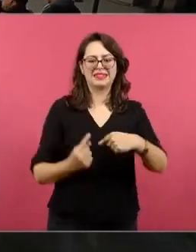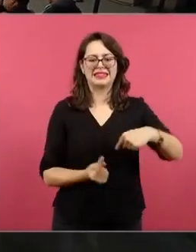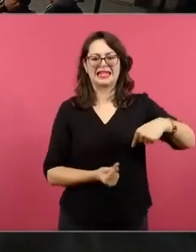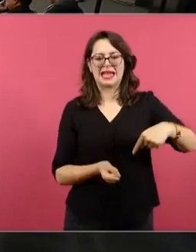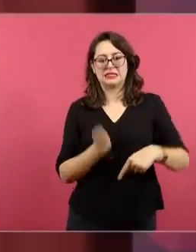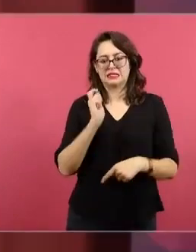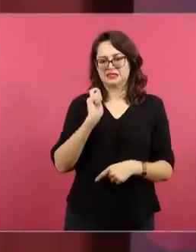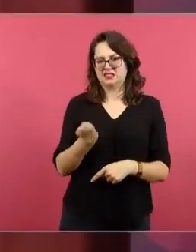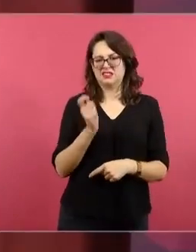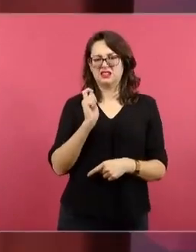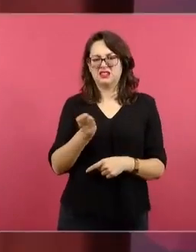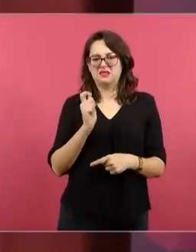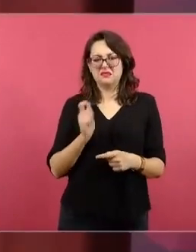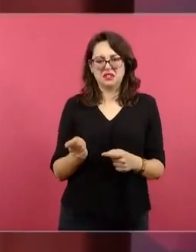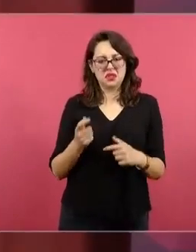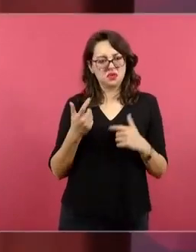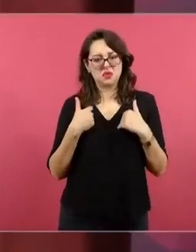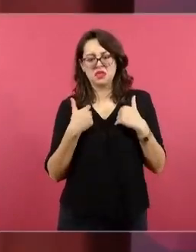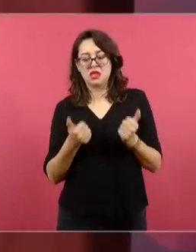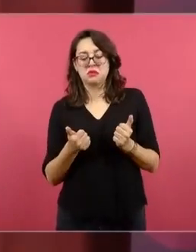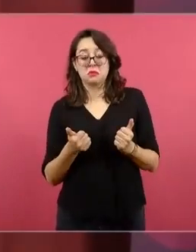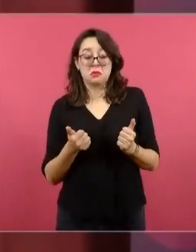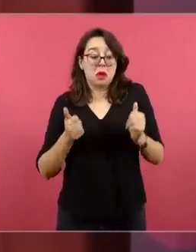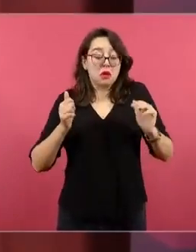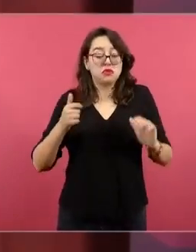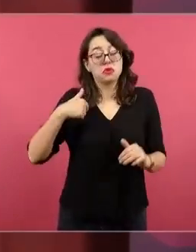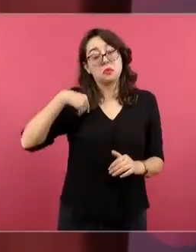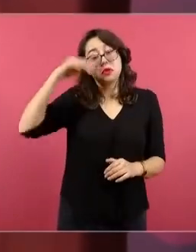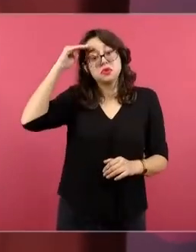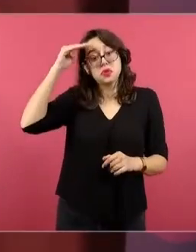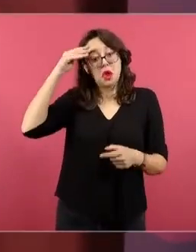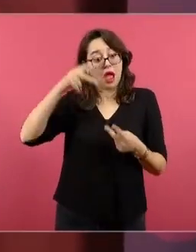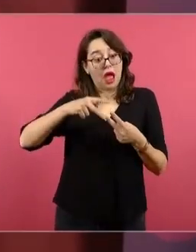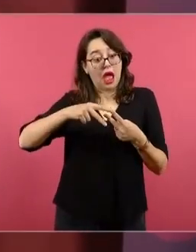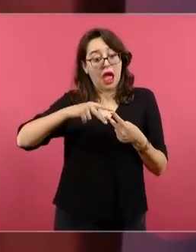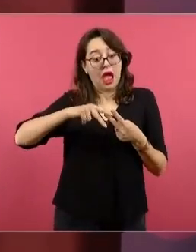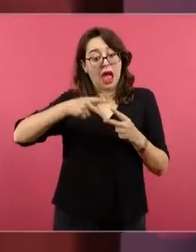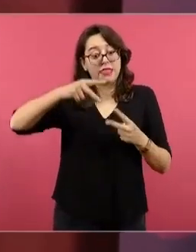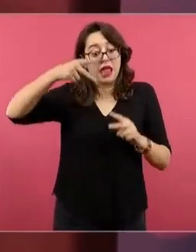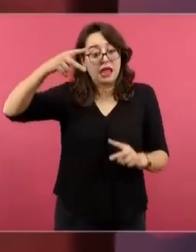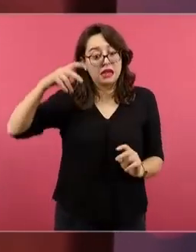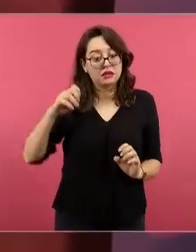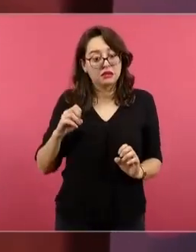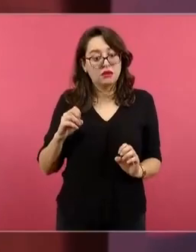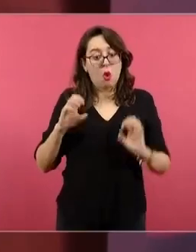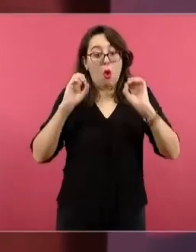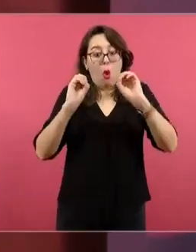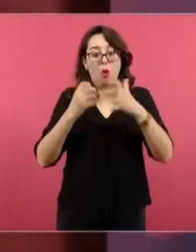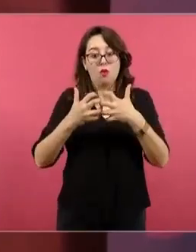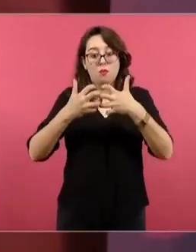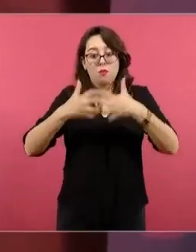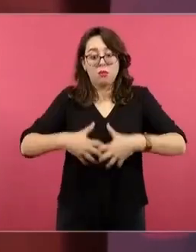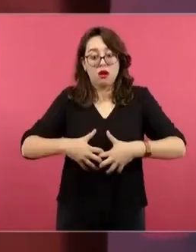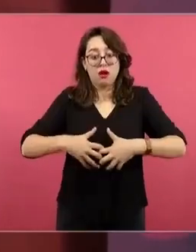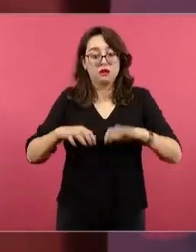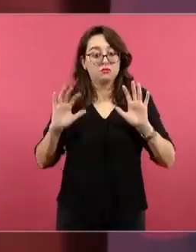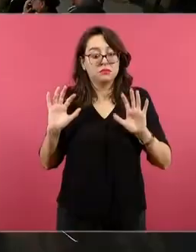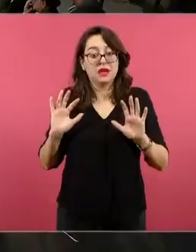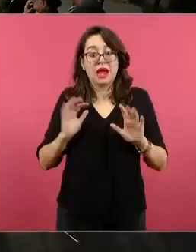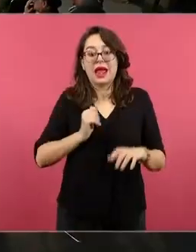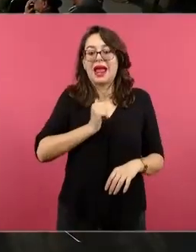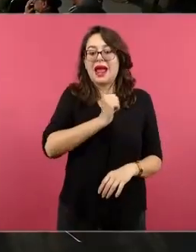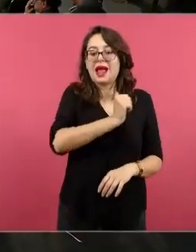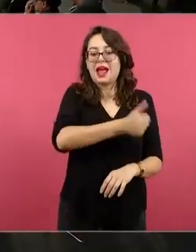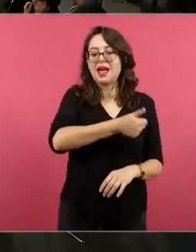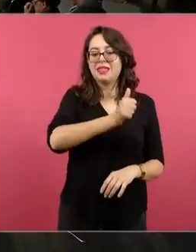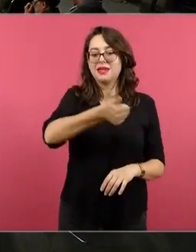sentido. En este caso parece un ADN, ¿no? ¿Qué más parece? Parecen unas poleas. Entonces, cada uno de los campos formativos tiene